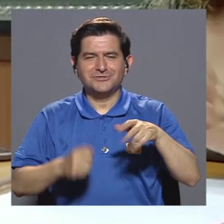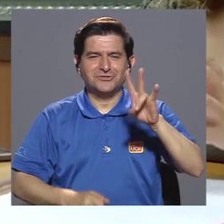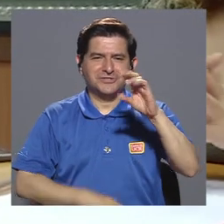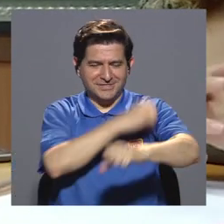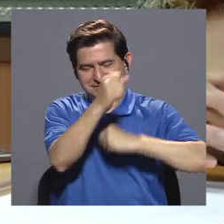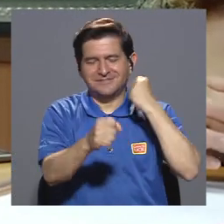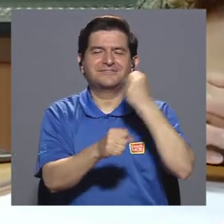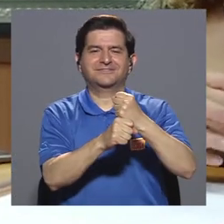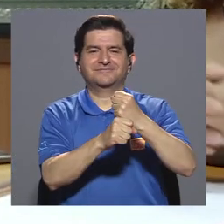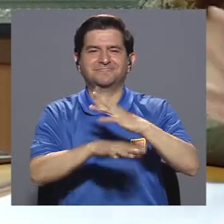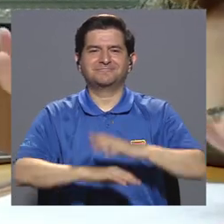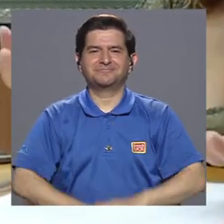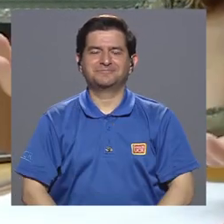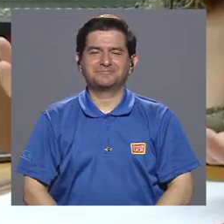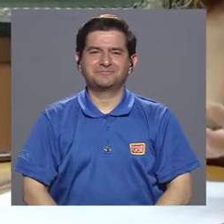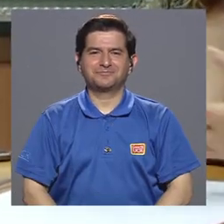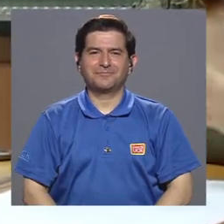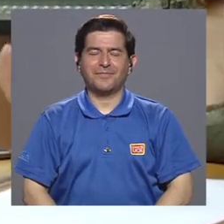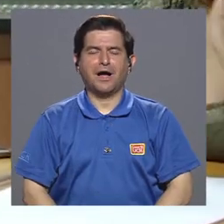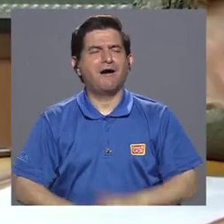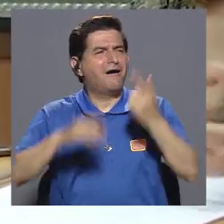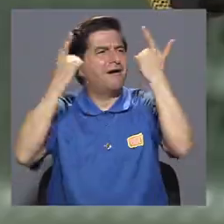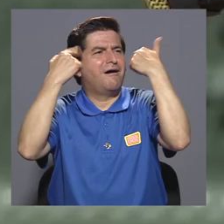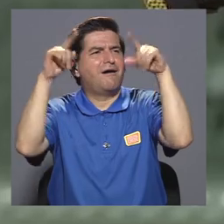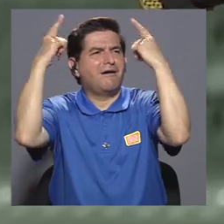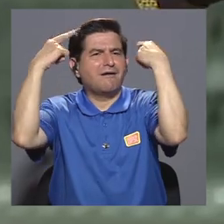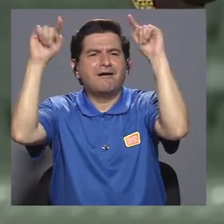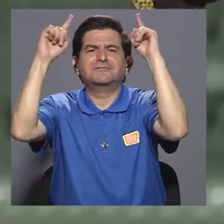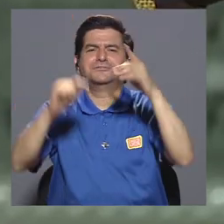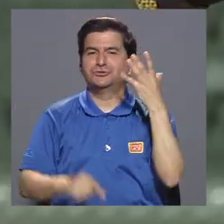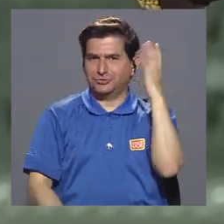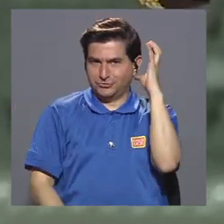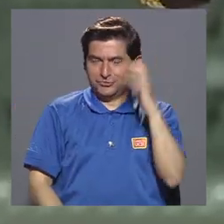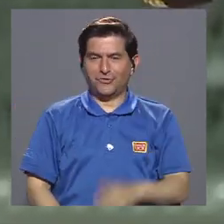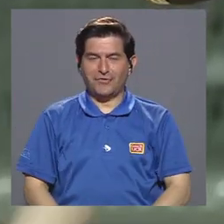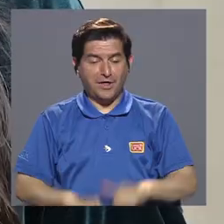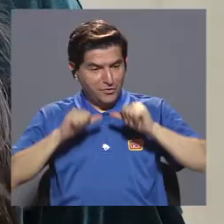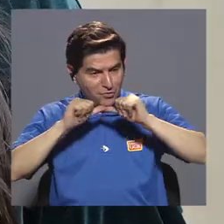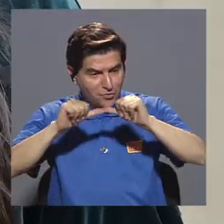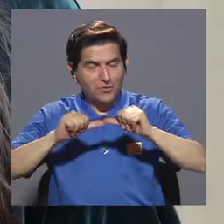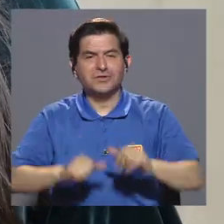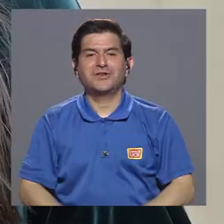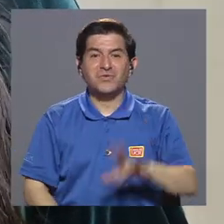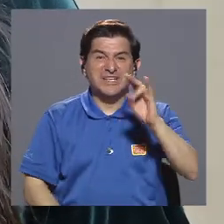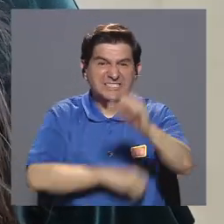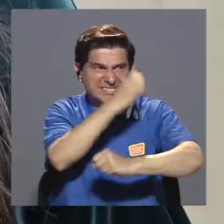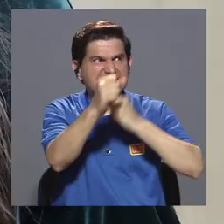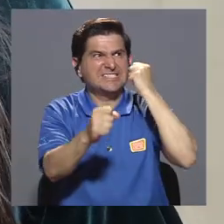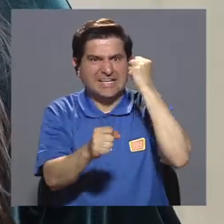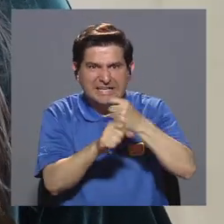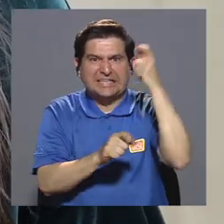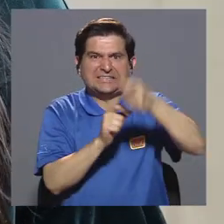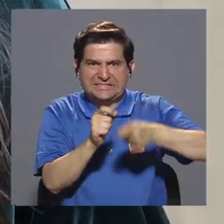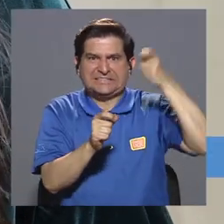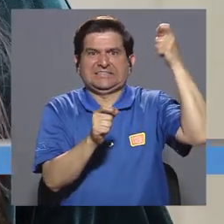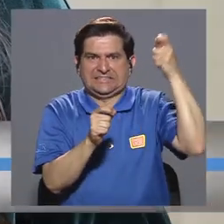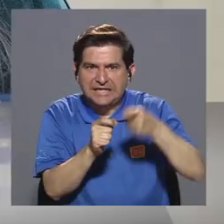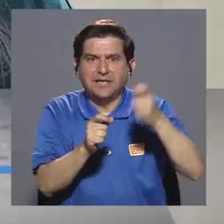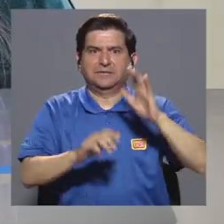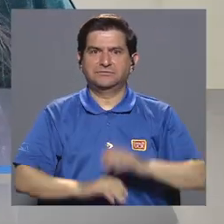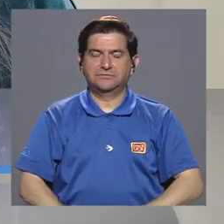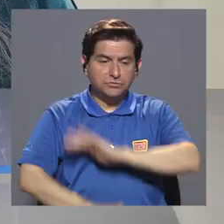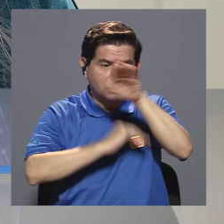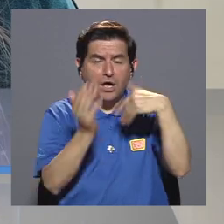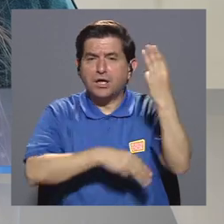celebra en su 70 aniversario. Es todo un logro que una radio sobreviva, 70 años precisamente,